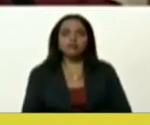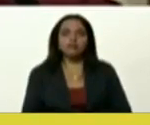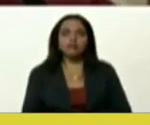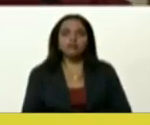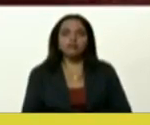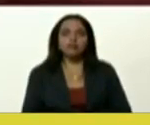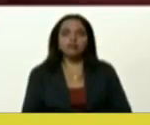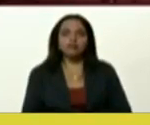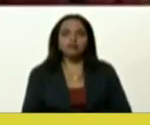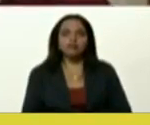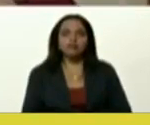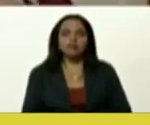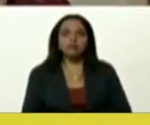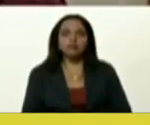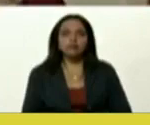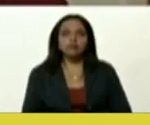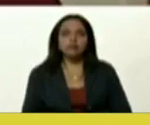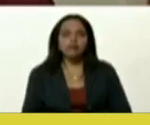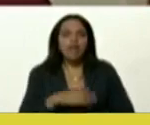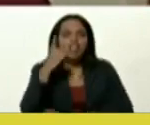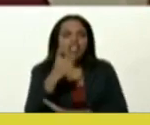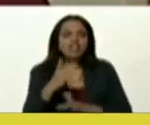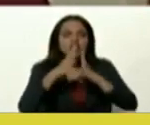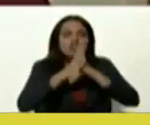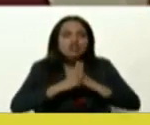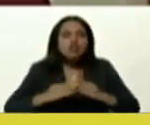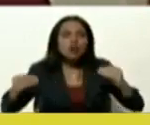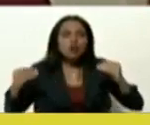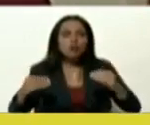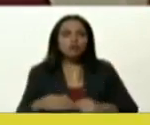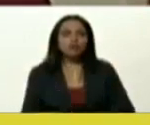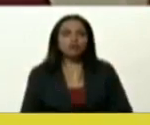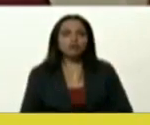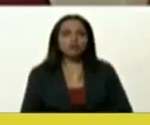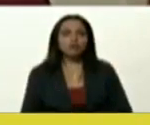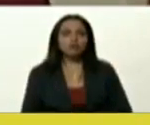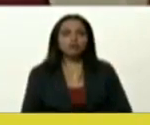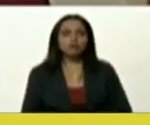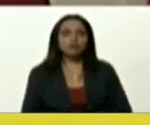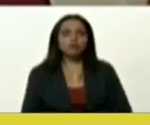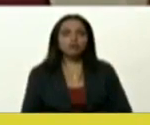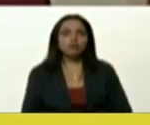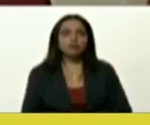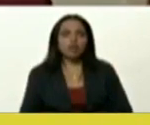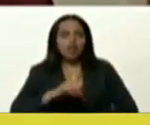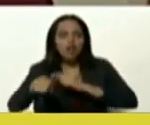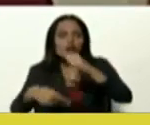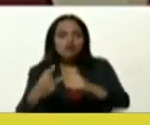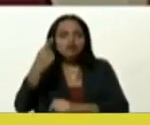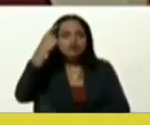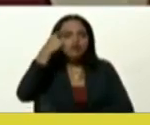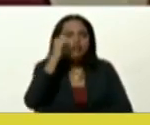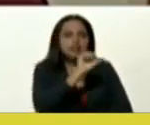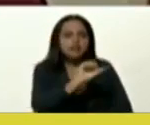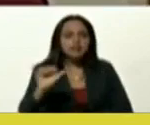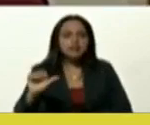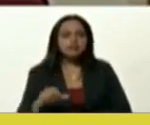La orden para todos en los próximos días y semanas,